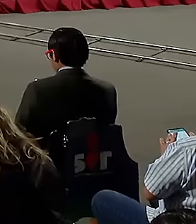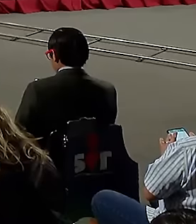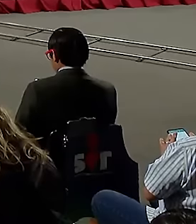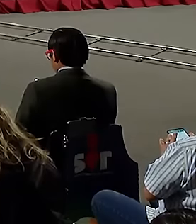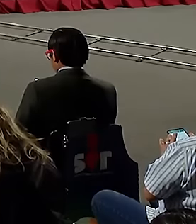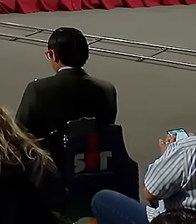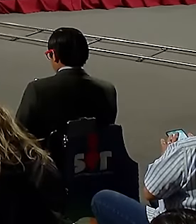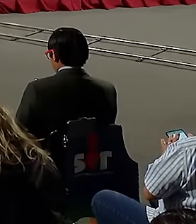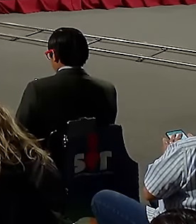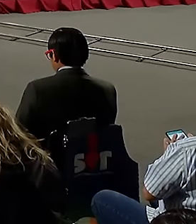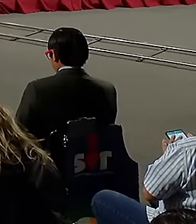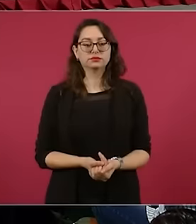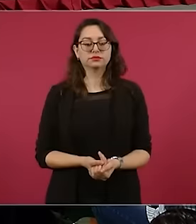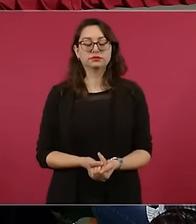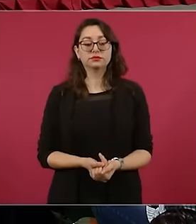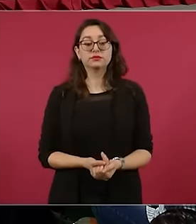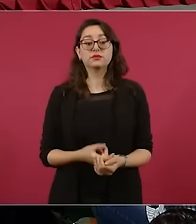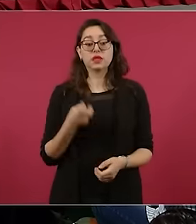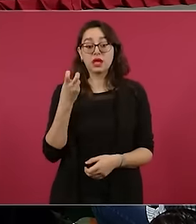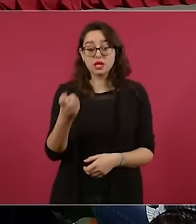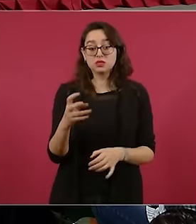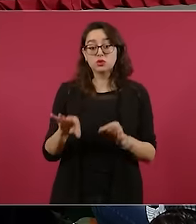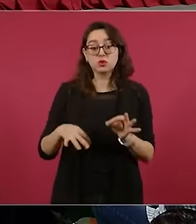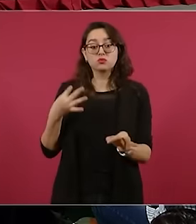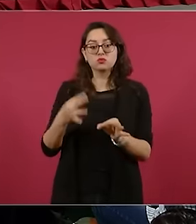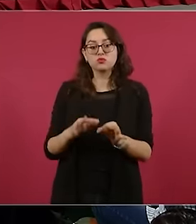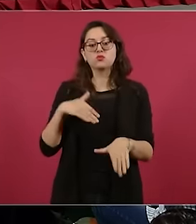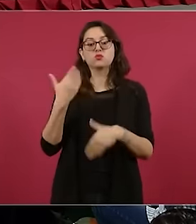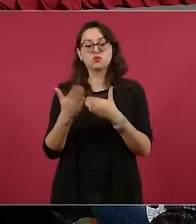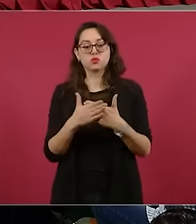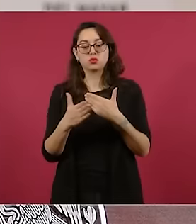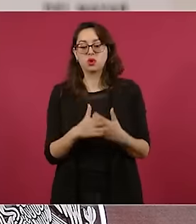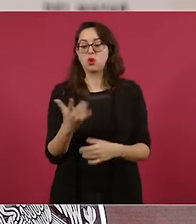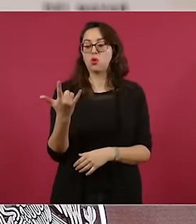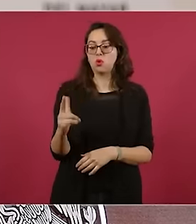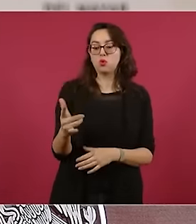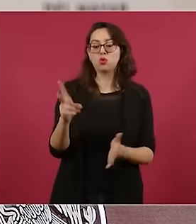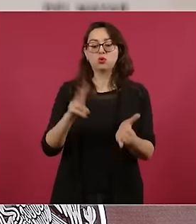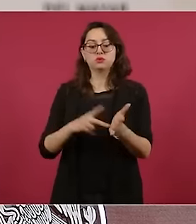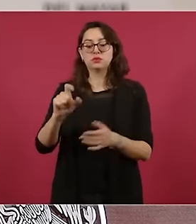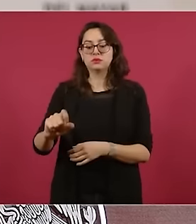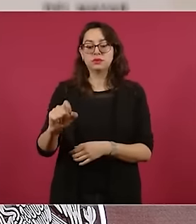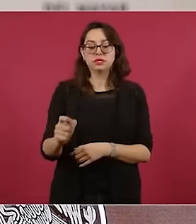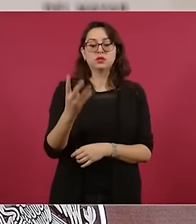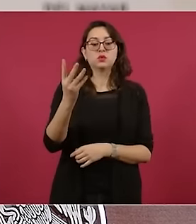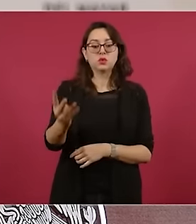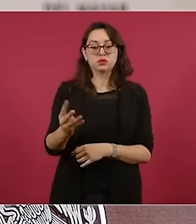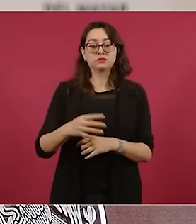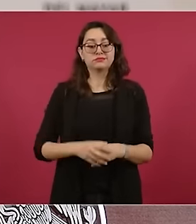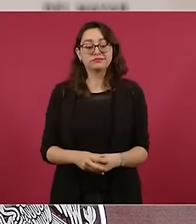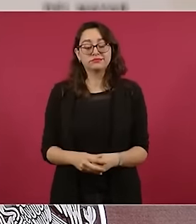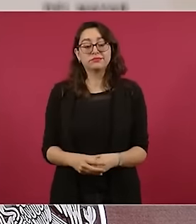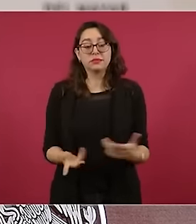en julio de 2024. De las obras del Cuchillo y todas las que mencioné adelante, es un grupo de